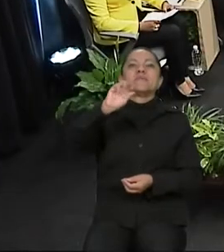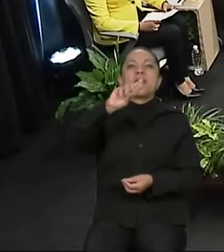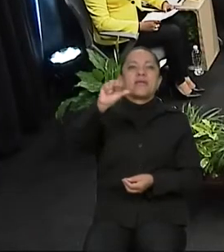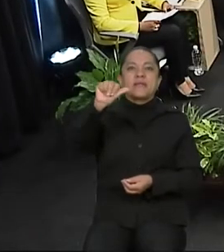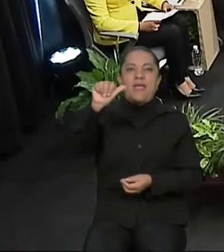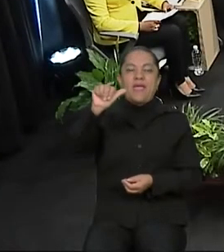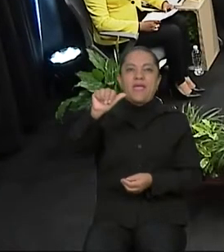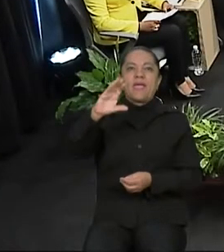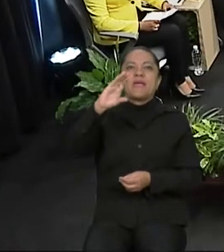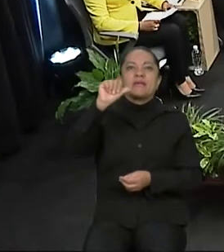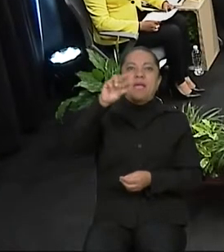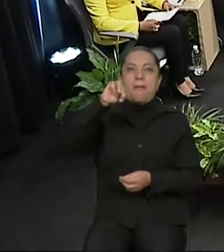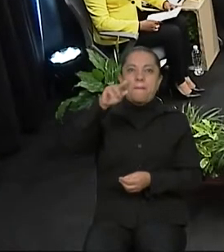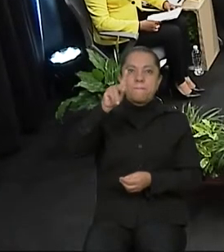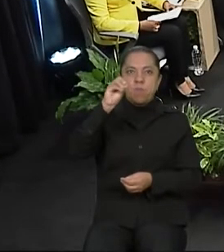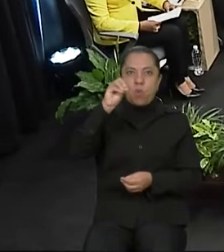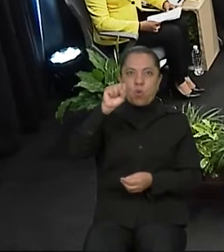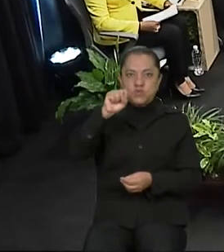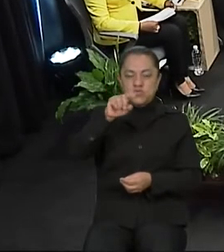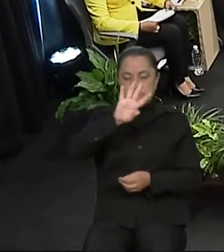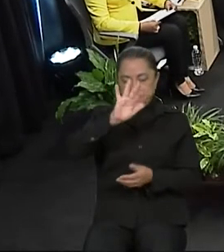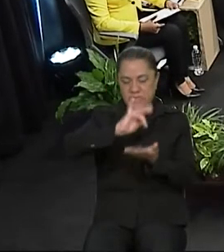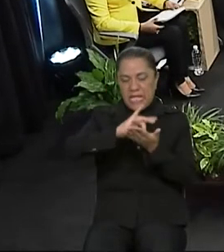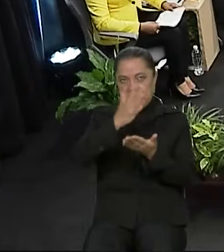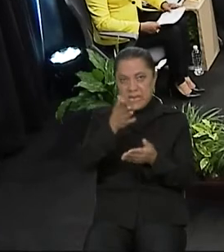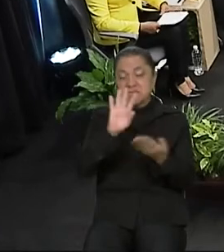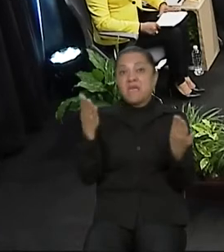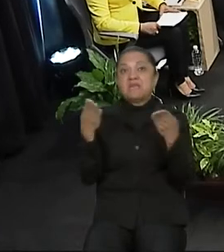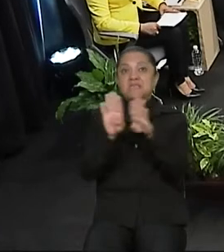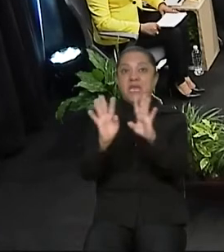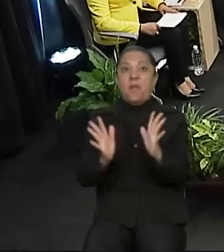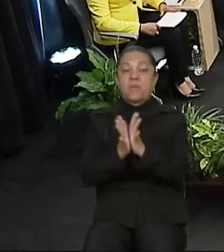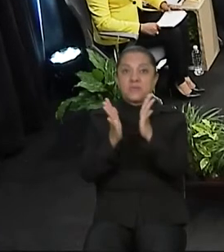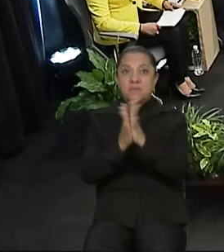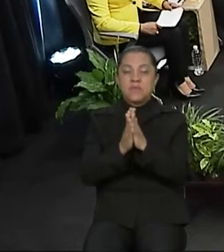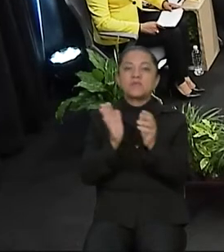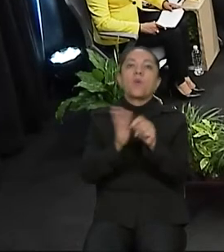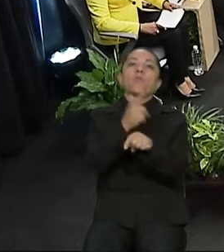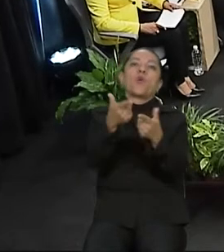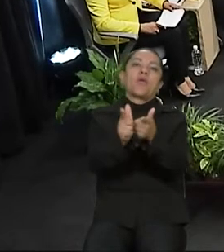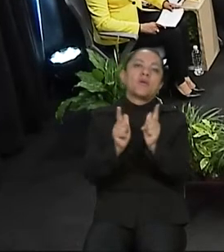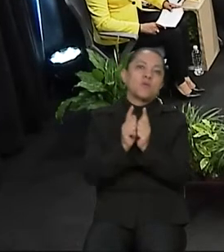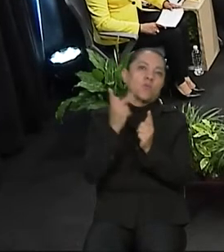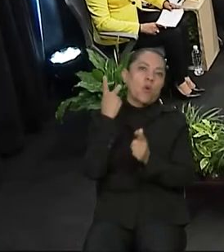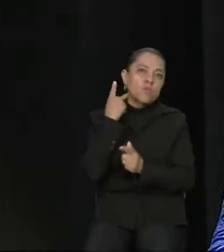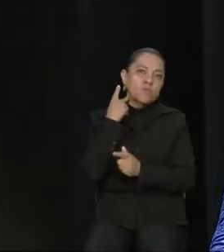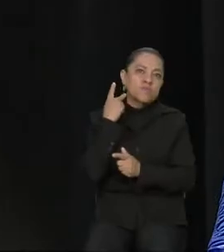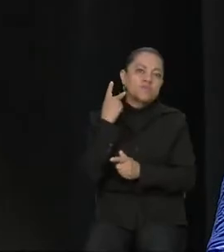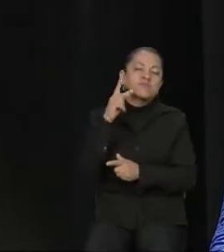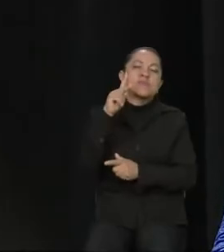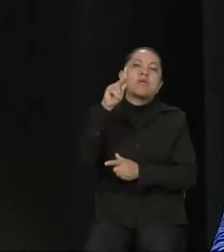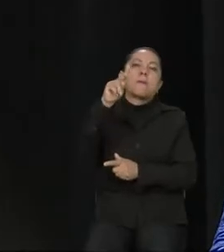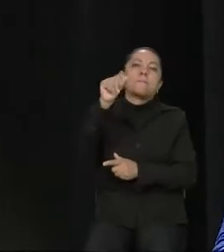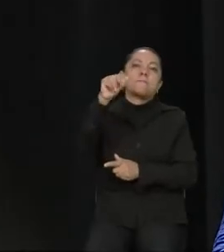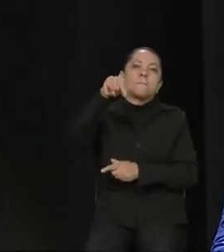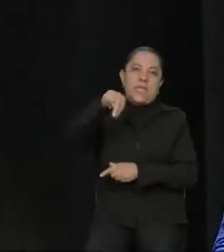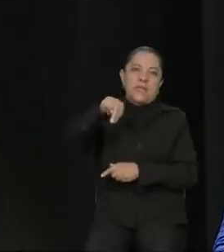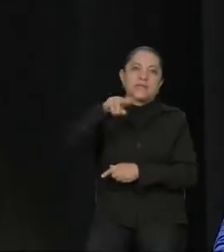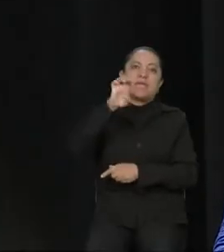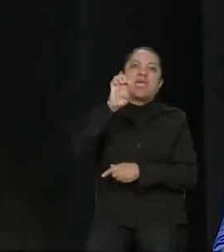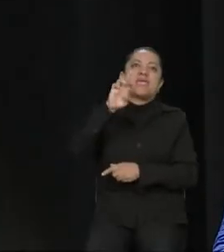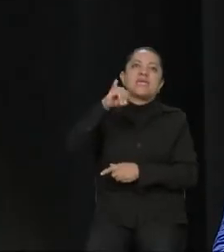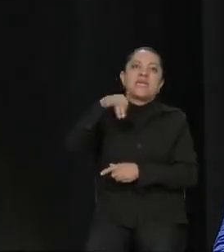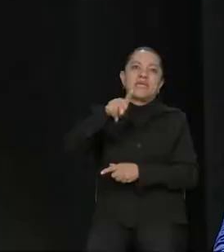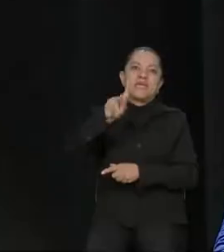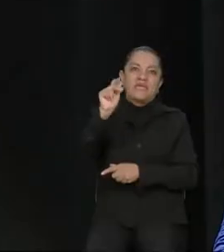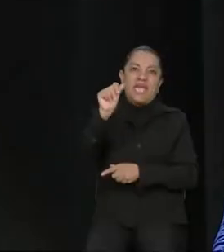Ibarra. Y cerrando la participación por el Partido Acción Nacional, Erika Cortés Martínez. Gracias por la invitación. A